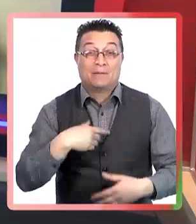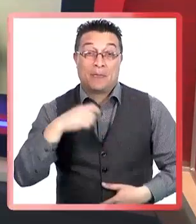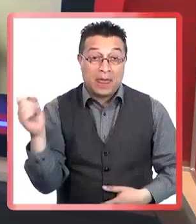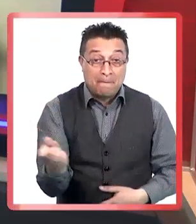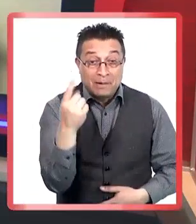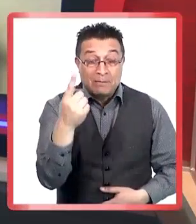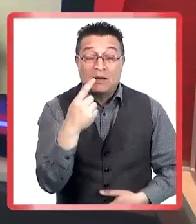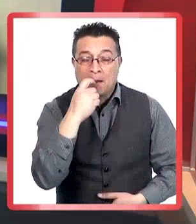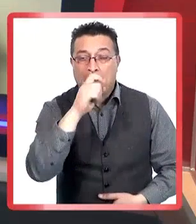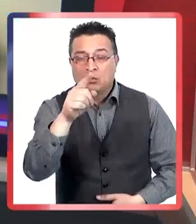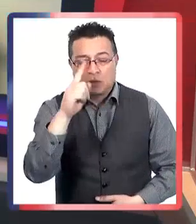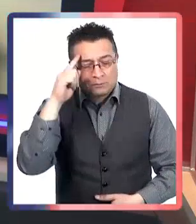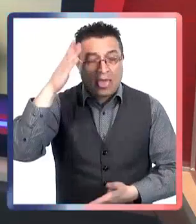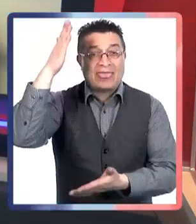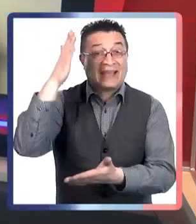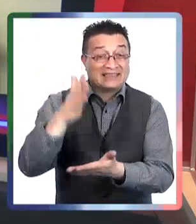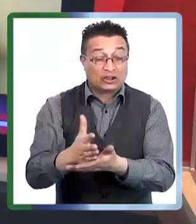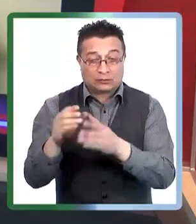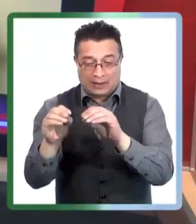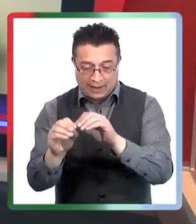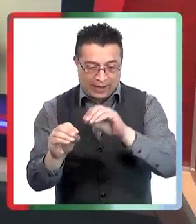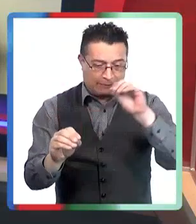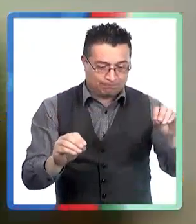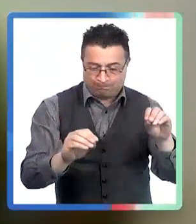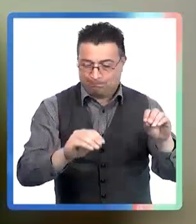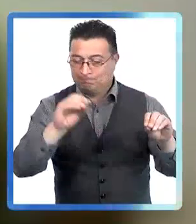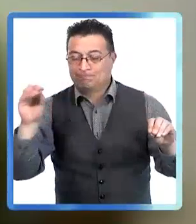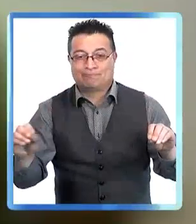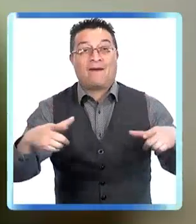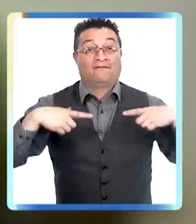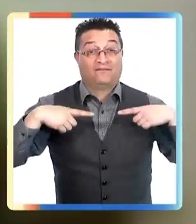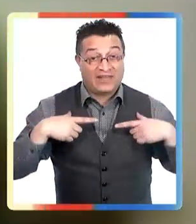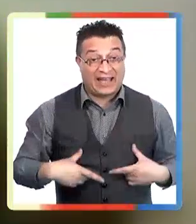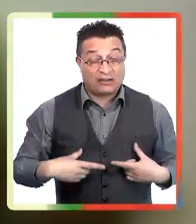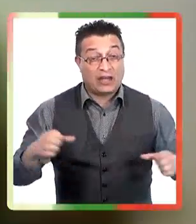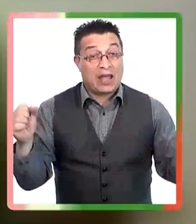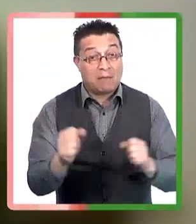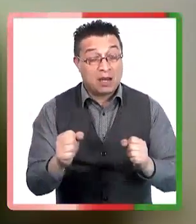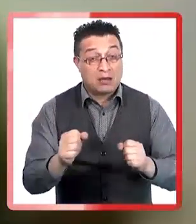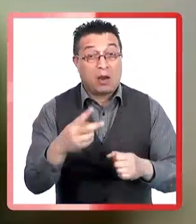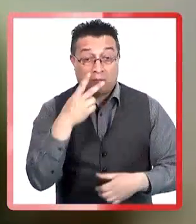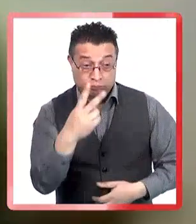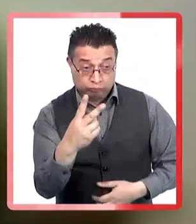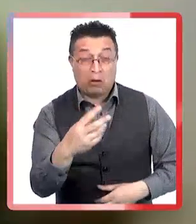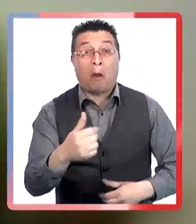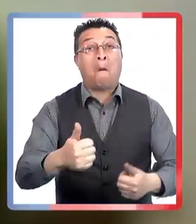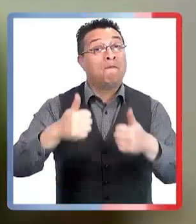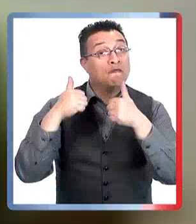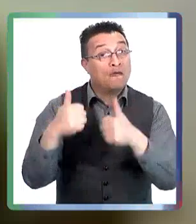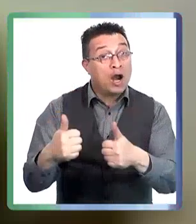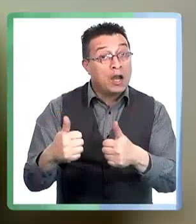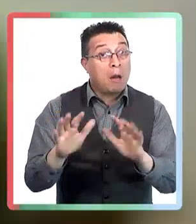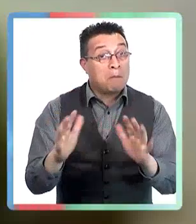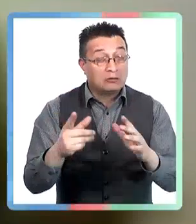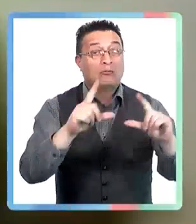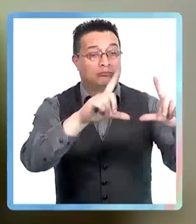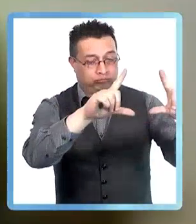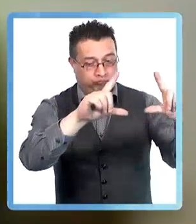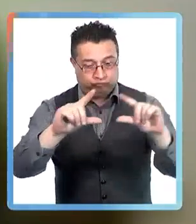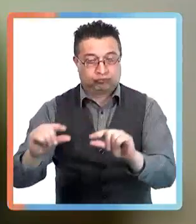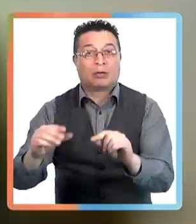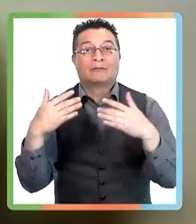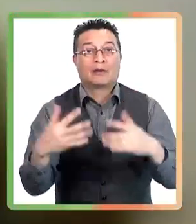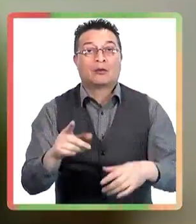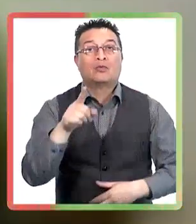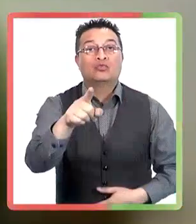bajaron. ¿Cuál es su impresión de lo ocurrido en las semanas anteriores? Fue útil, sí, pero lo ha sido así siempre. Cada año cuando nos